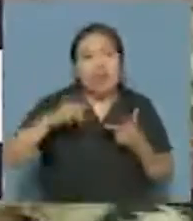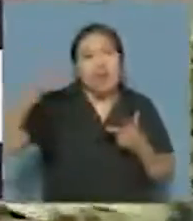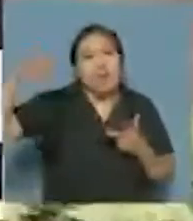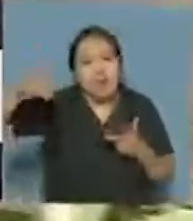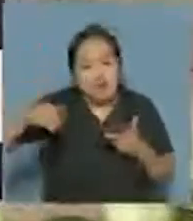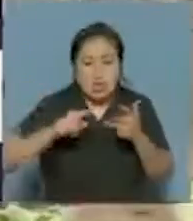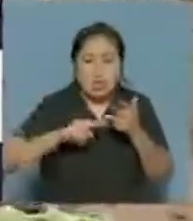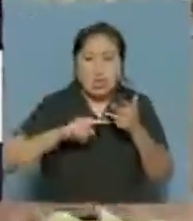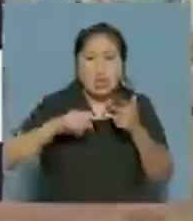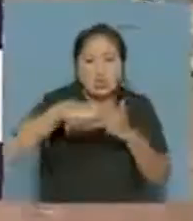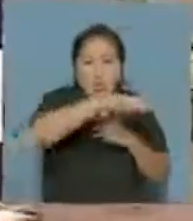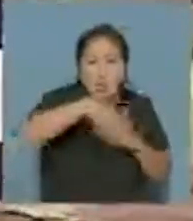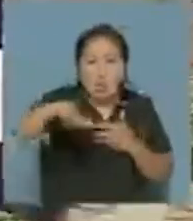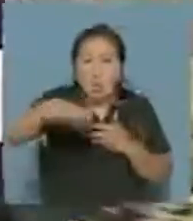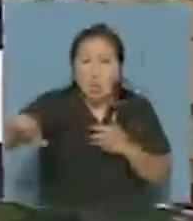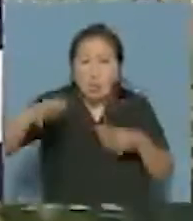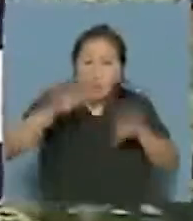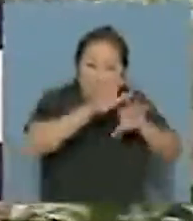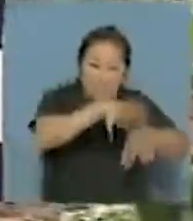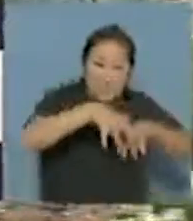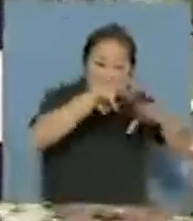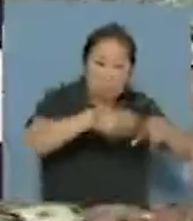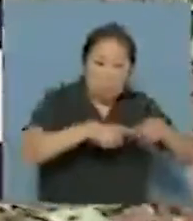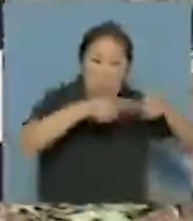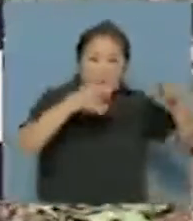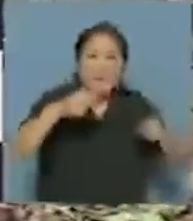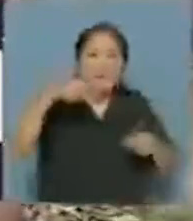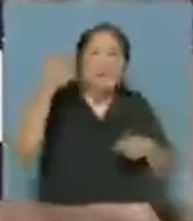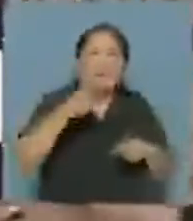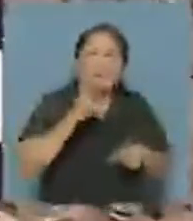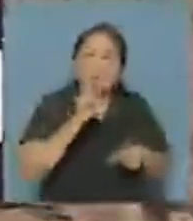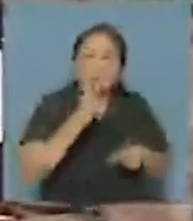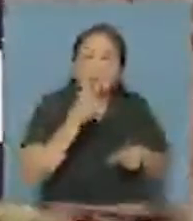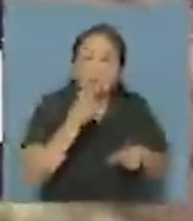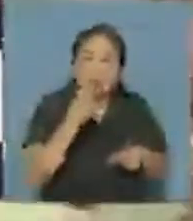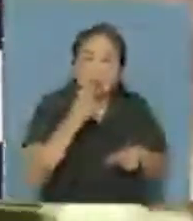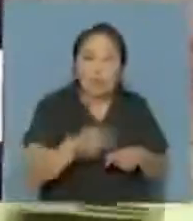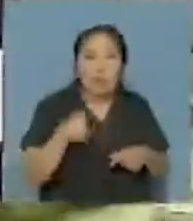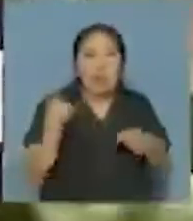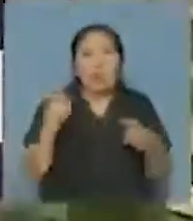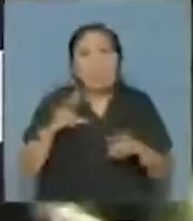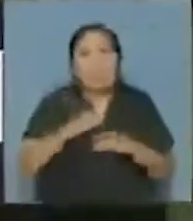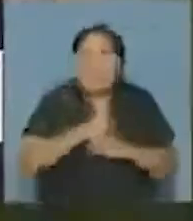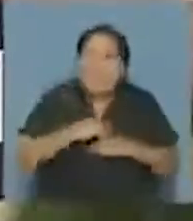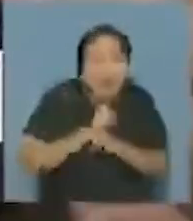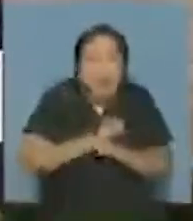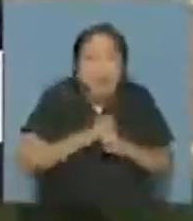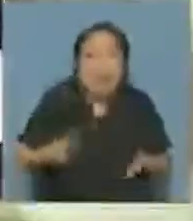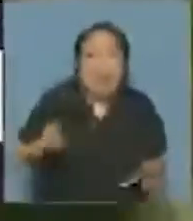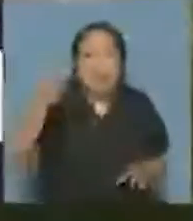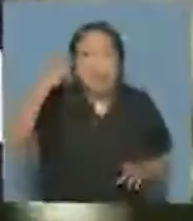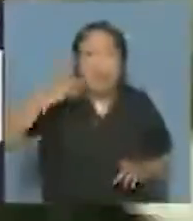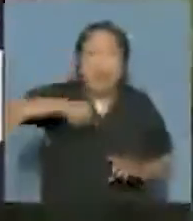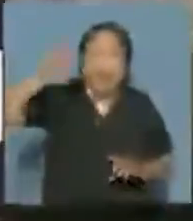También, donde esos productores, más allá de todos los esfuerzos y todo lo que hoy por hoy no tienen ningún tipo de consuelo, porque todo